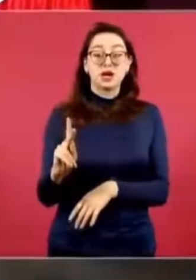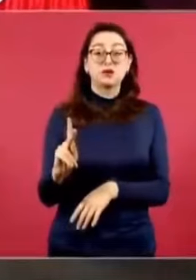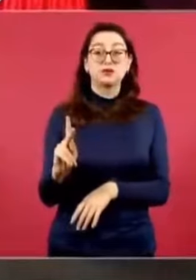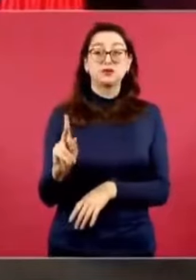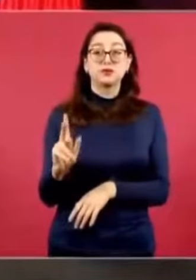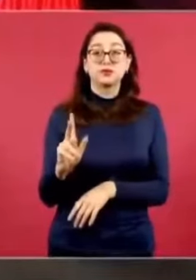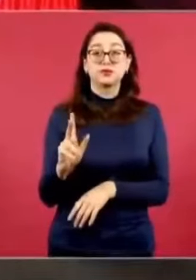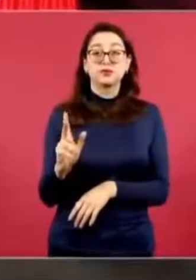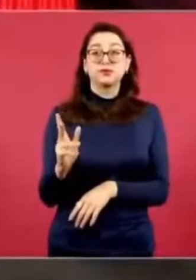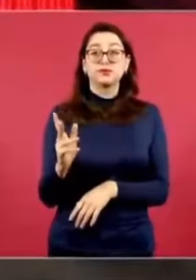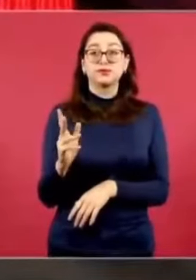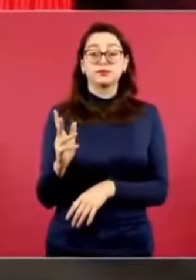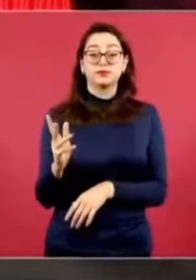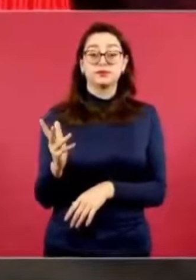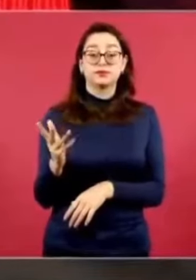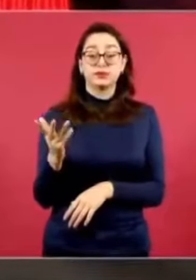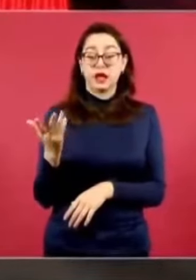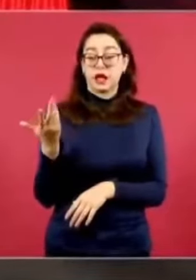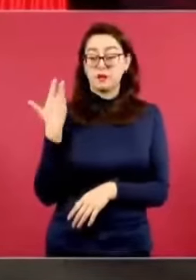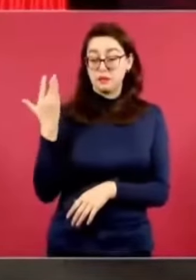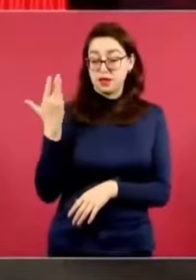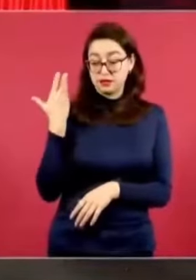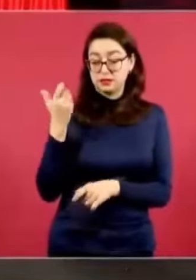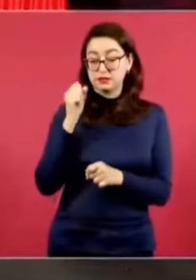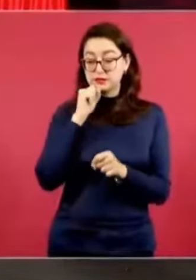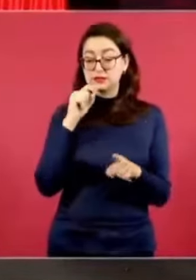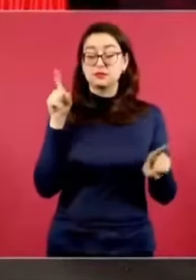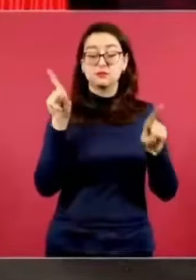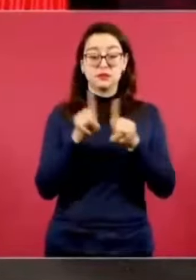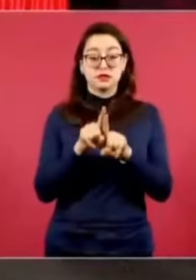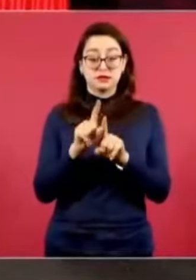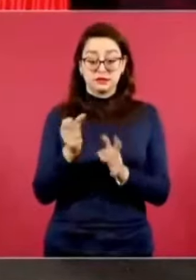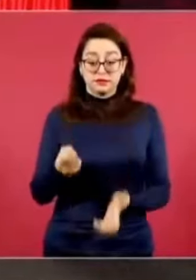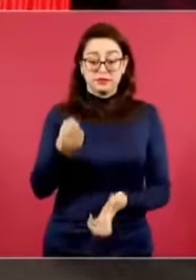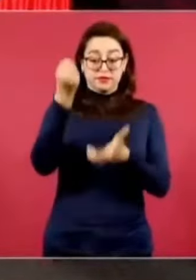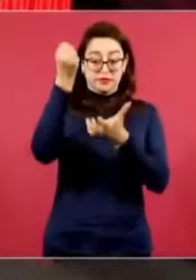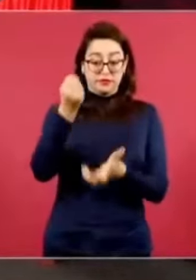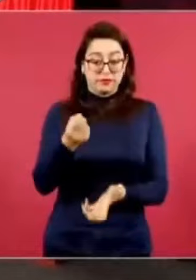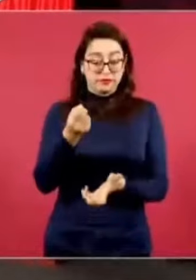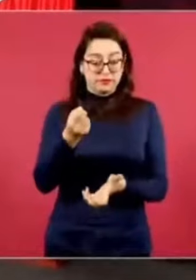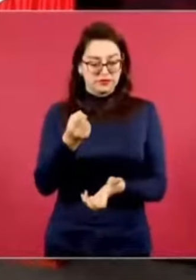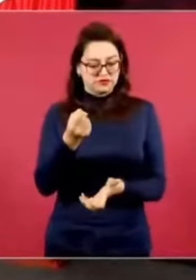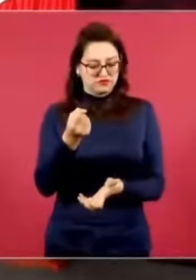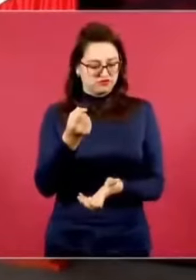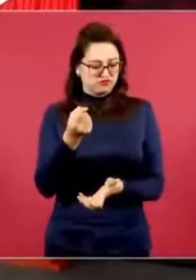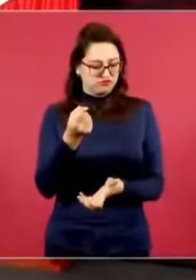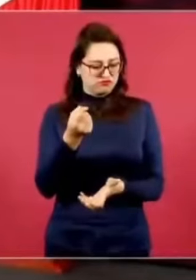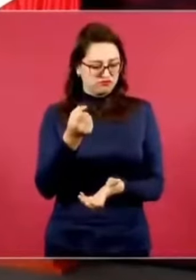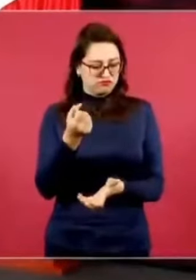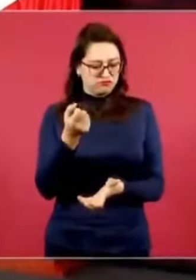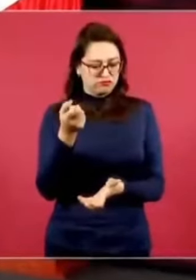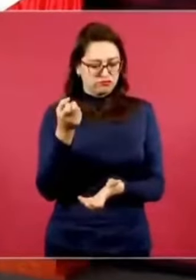para la adquisición, como dos mil o tres mil